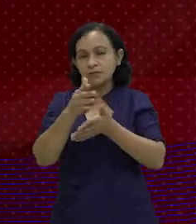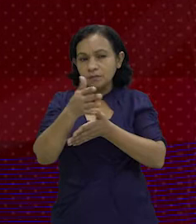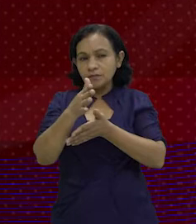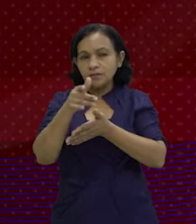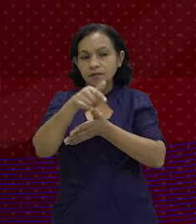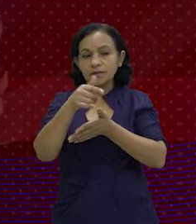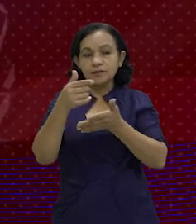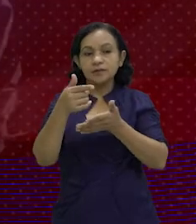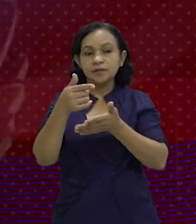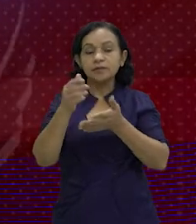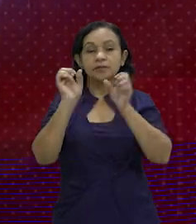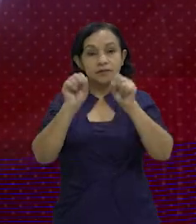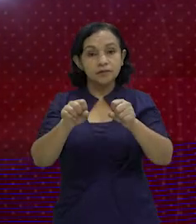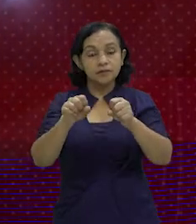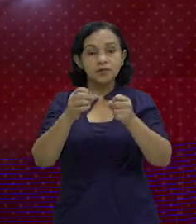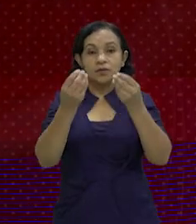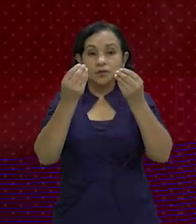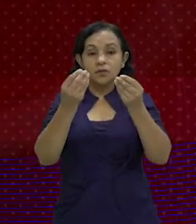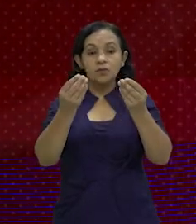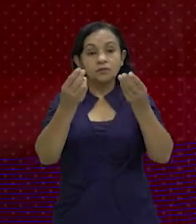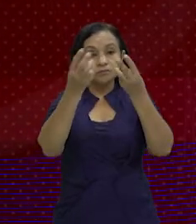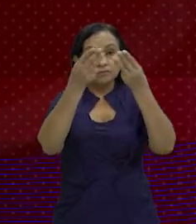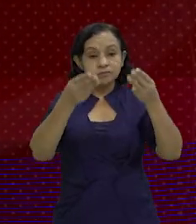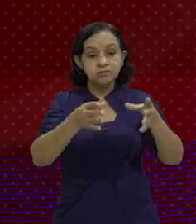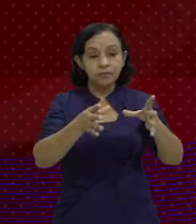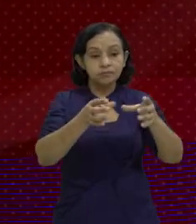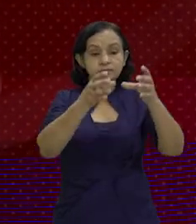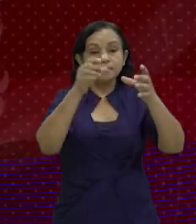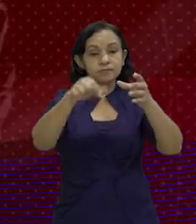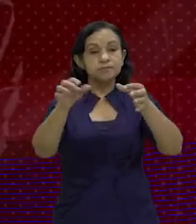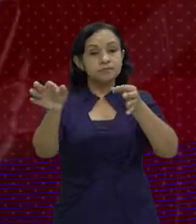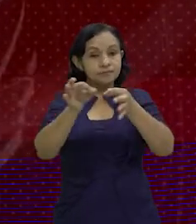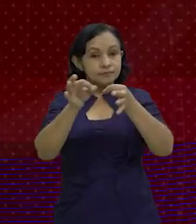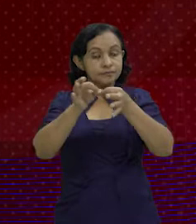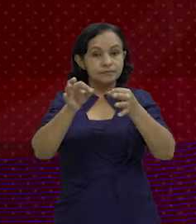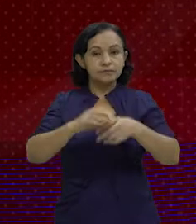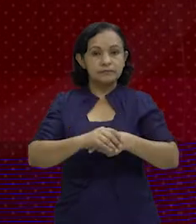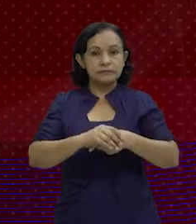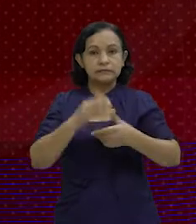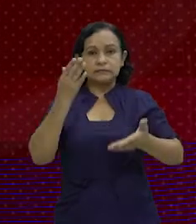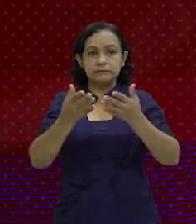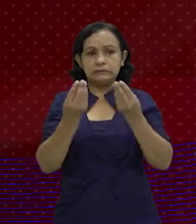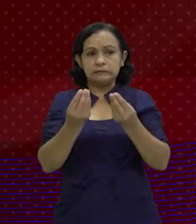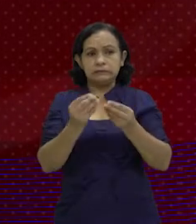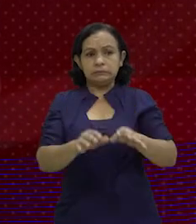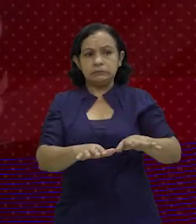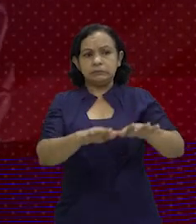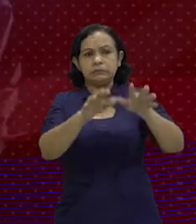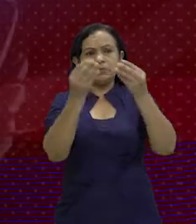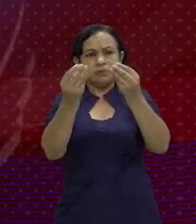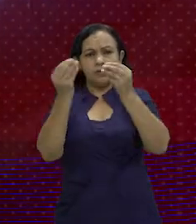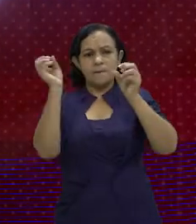un poco la condición de poder recepcionar tanto material acá en nuestra isla porque ya estuviéramos quizás muy